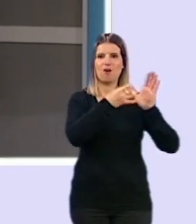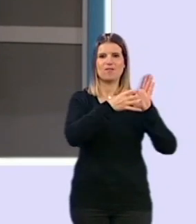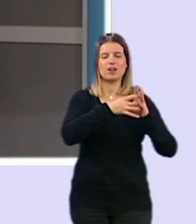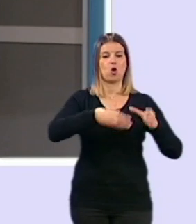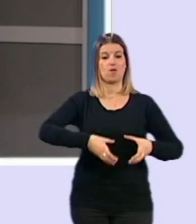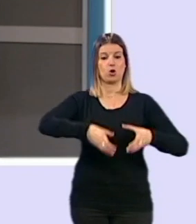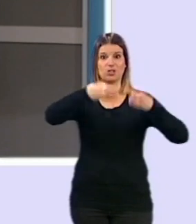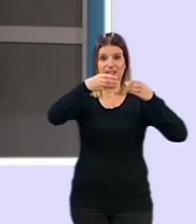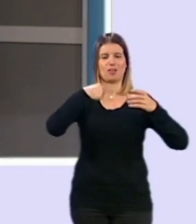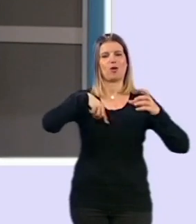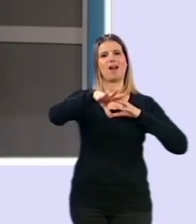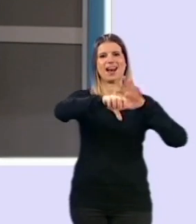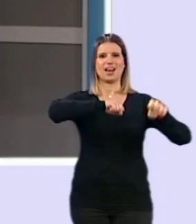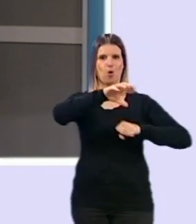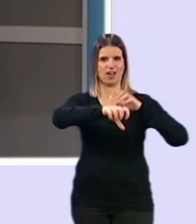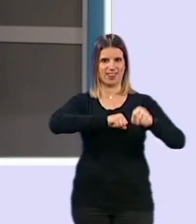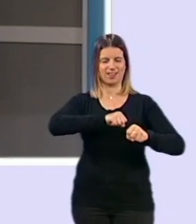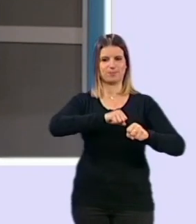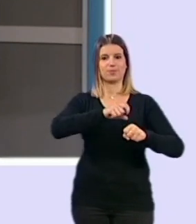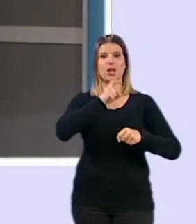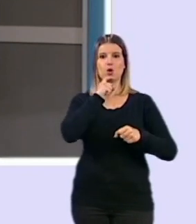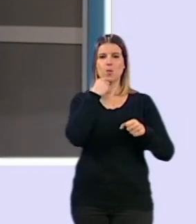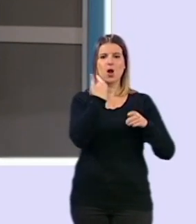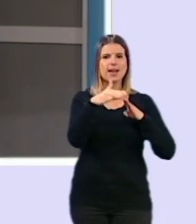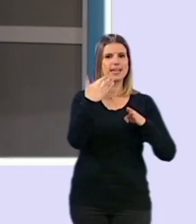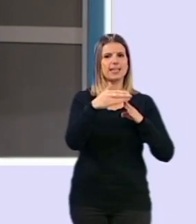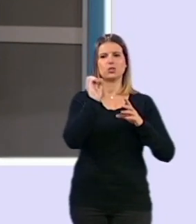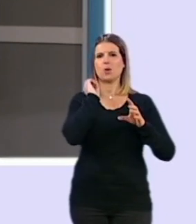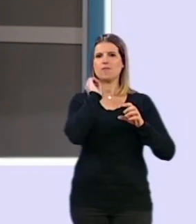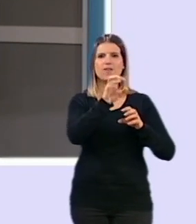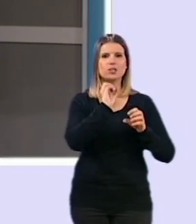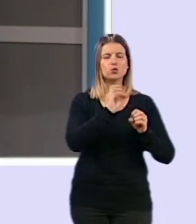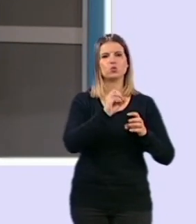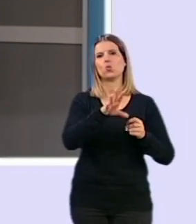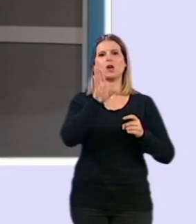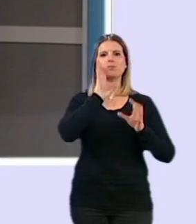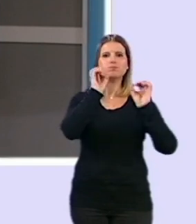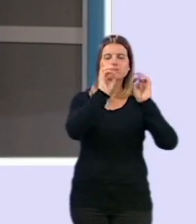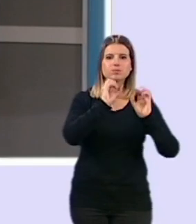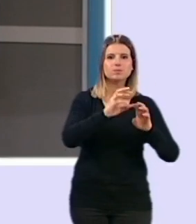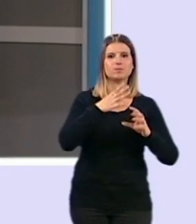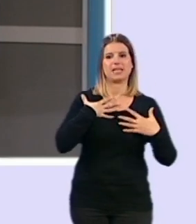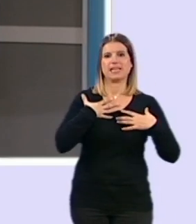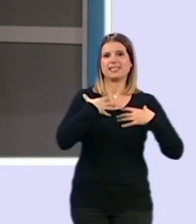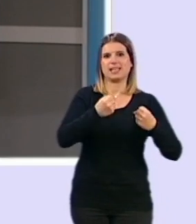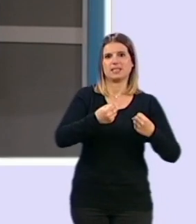contenedor de fracción recto. Nosotros, lo que son los restos sanitarios higiénicos de los hospitales, no